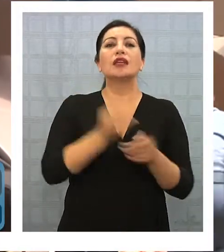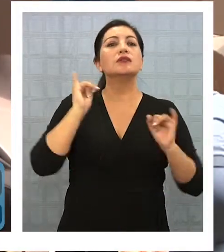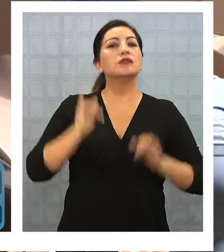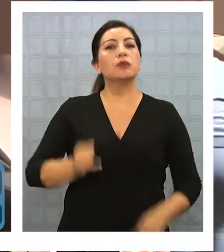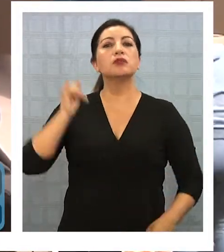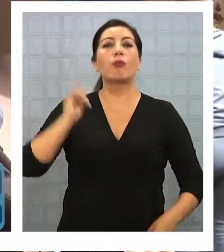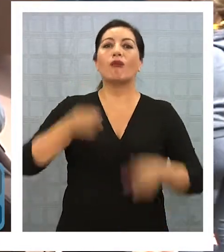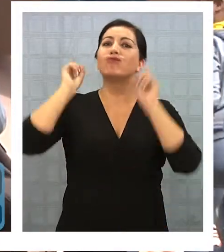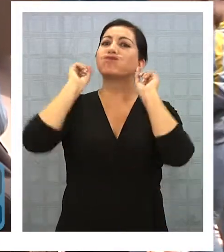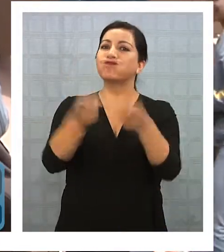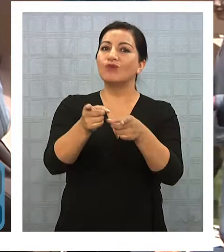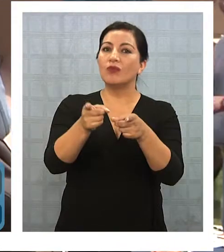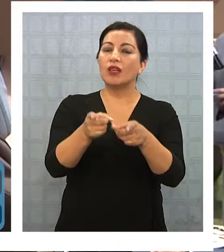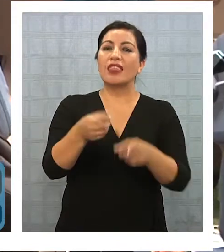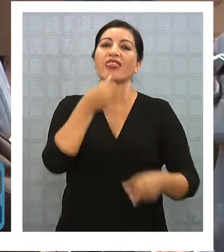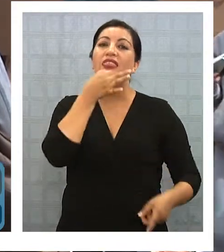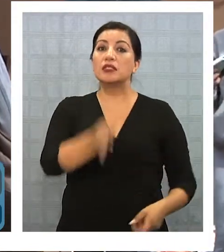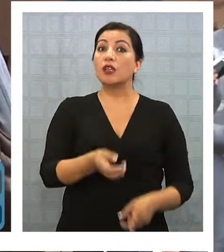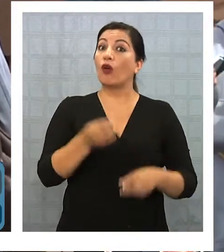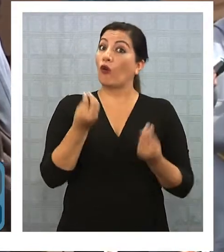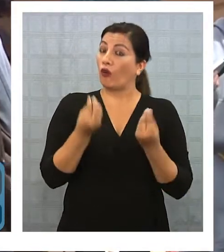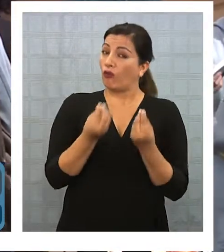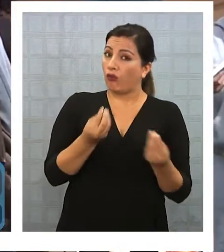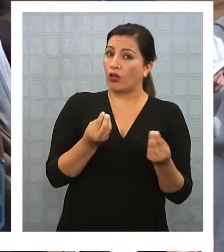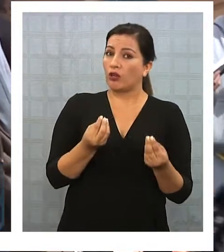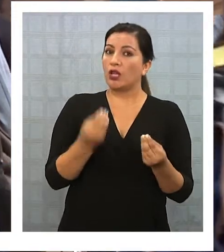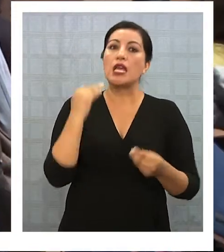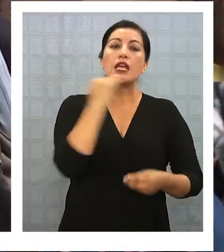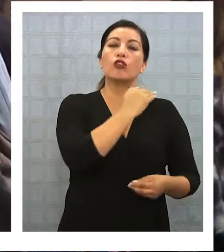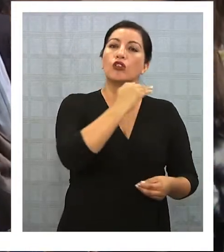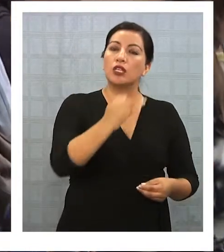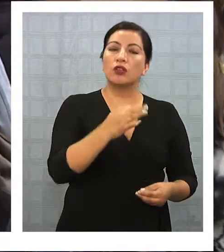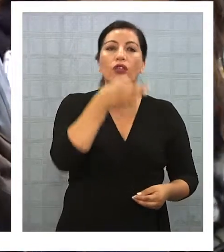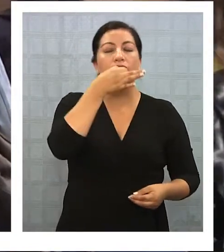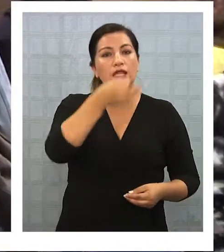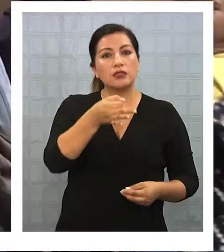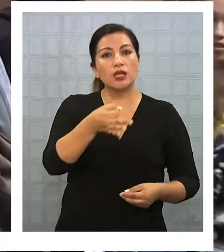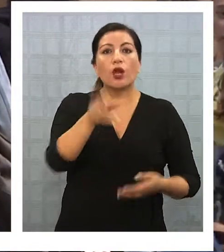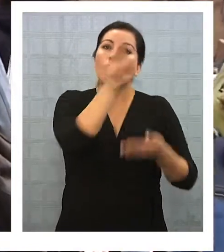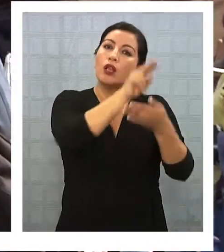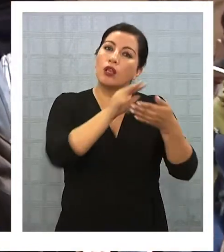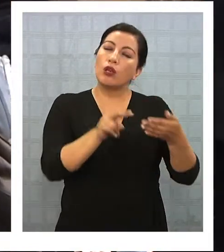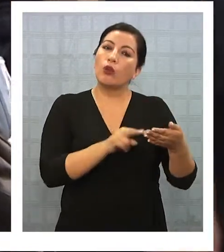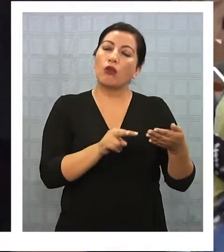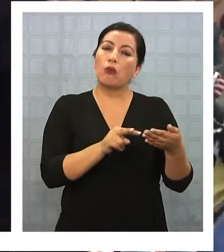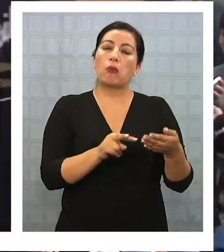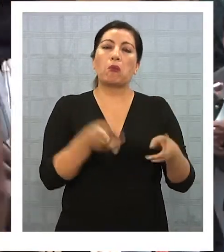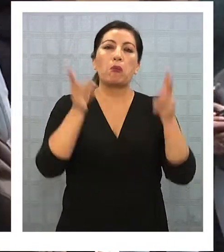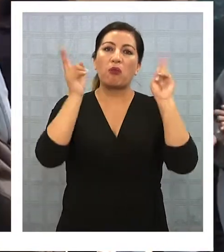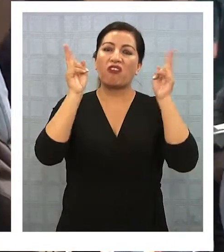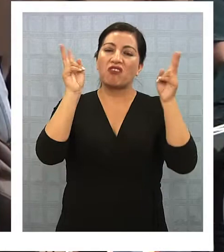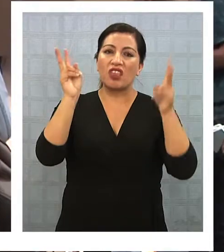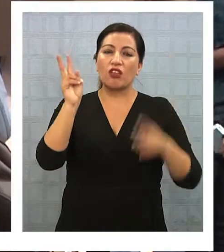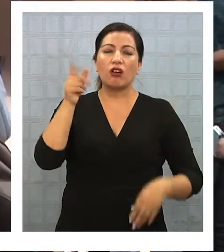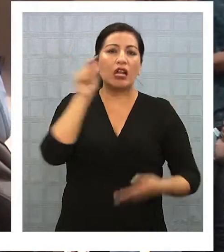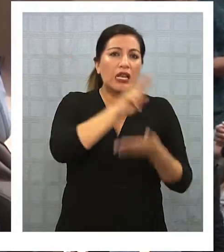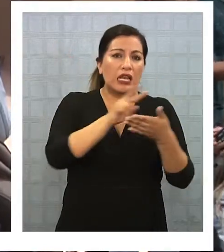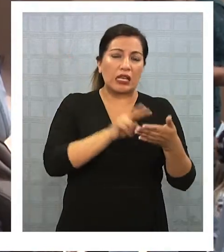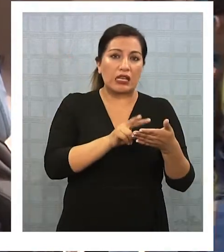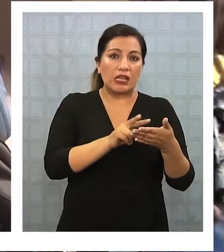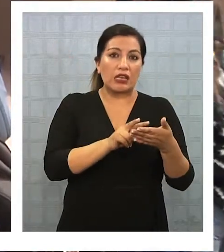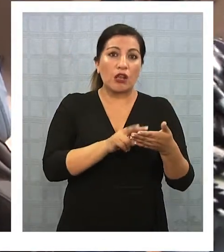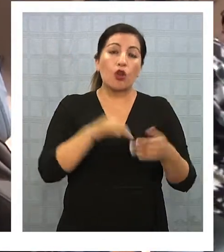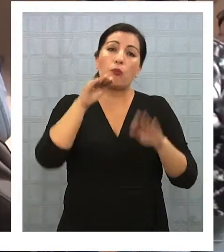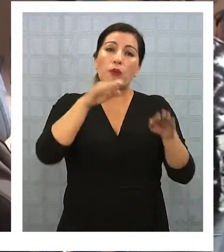obligación y lo dan como algo bueno. Si le dijeran a los niños que si prohibían la lectura, como prohibían la marihuana, por ejemplo, o la cocaína, yo creo que la gente